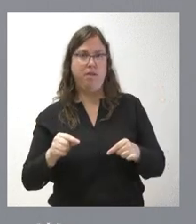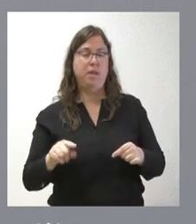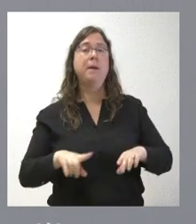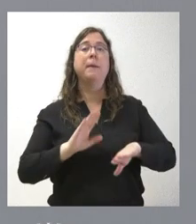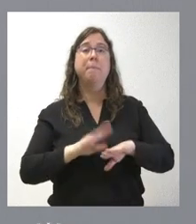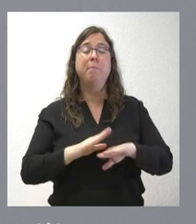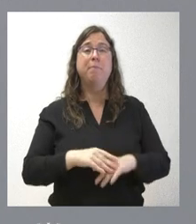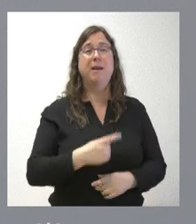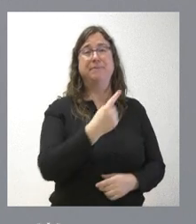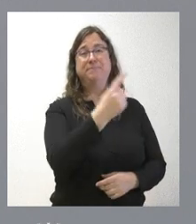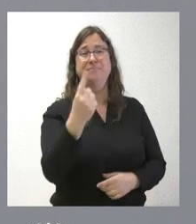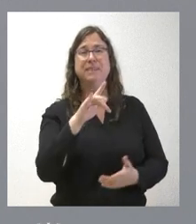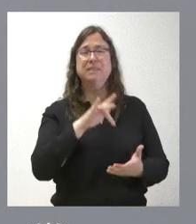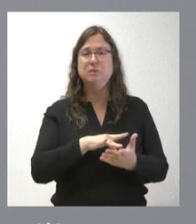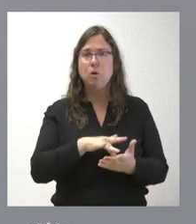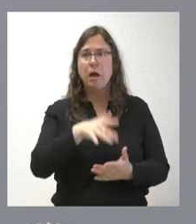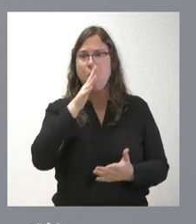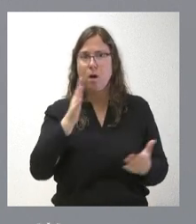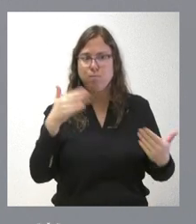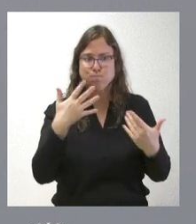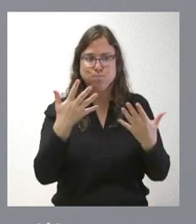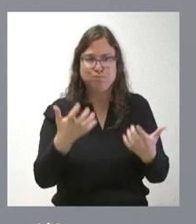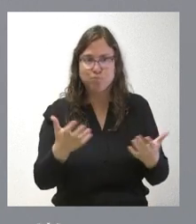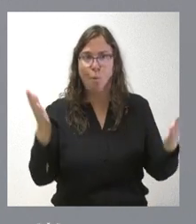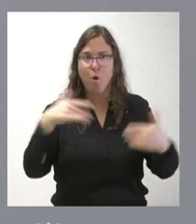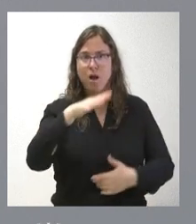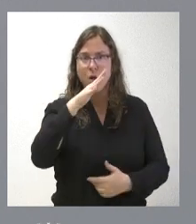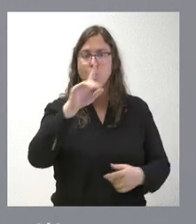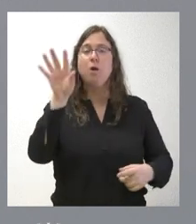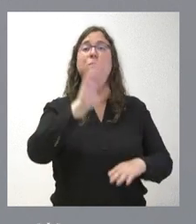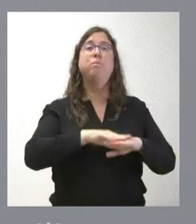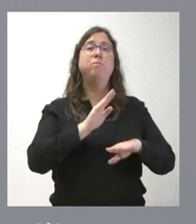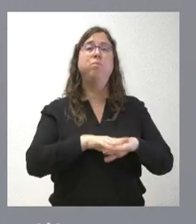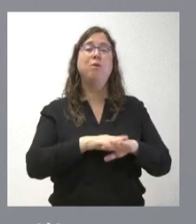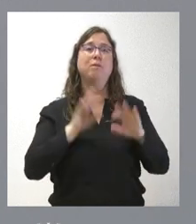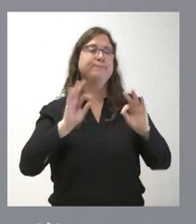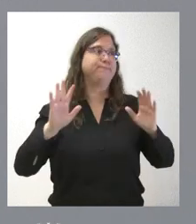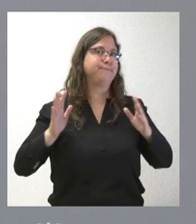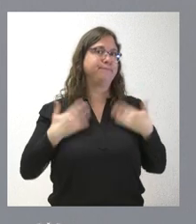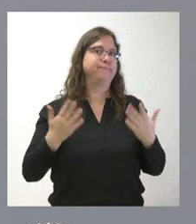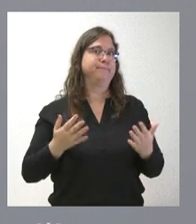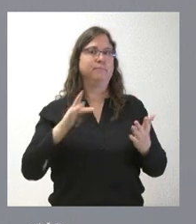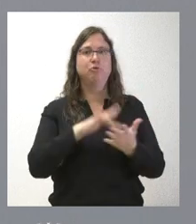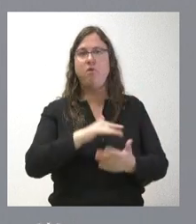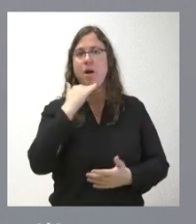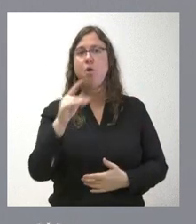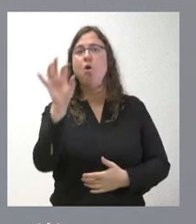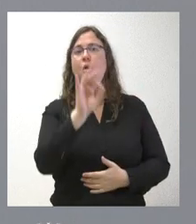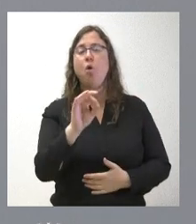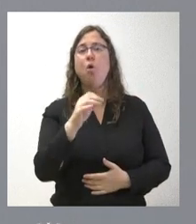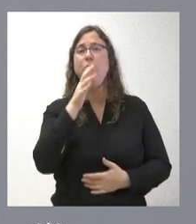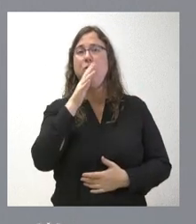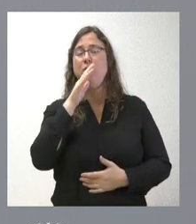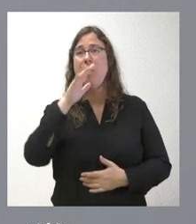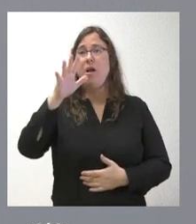dar respuesta inmediata a episodios de desalzamiento de aguas, ocasionados por motivos sobrevenidos o por falta de caudal